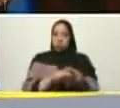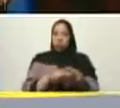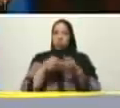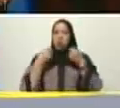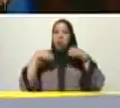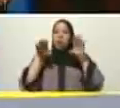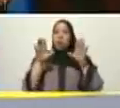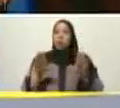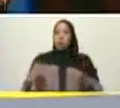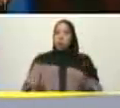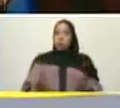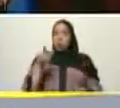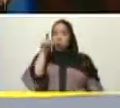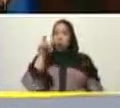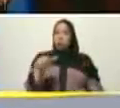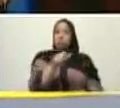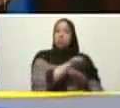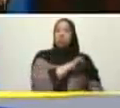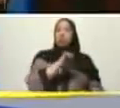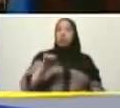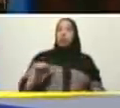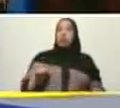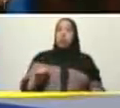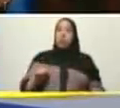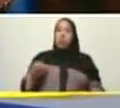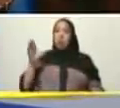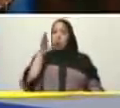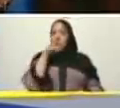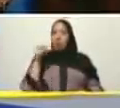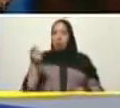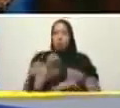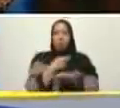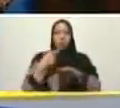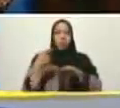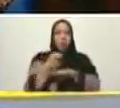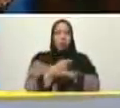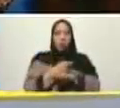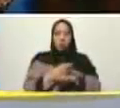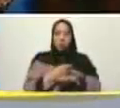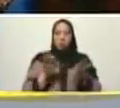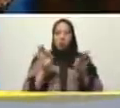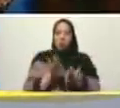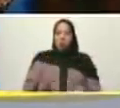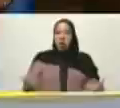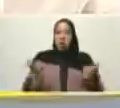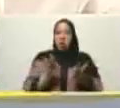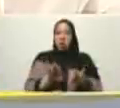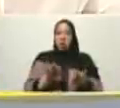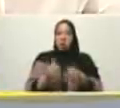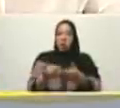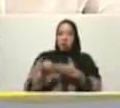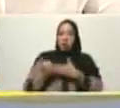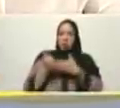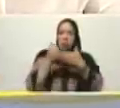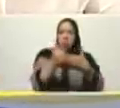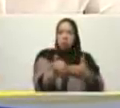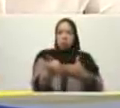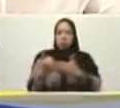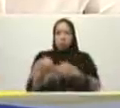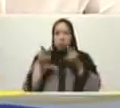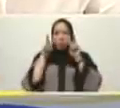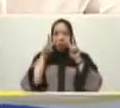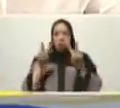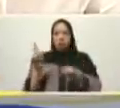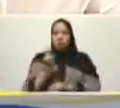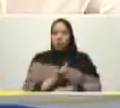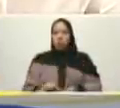huérfanos no tienen gobierno no hay nadie que los toque que los ayude que vele por